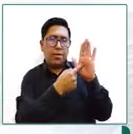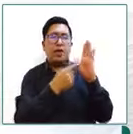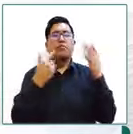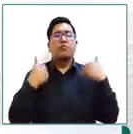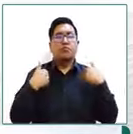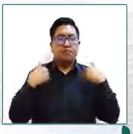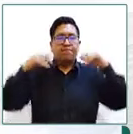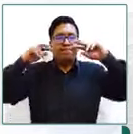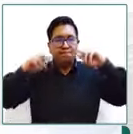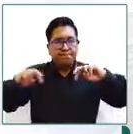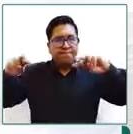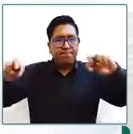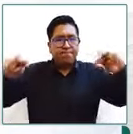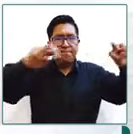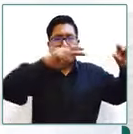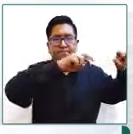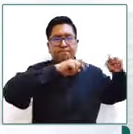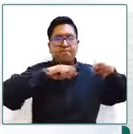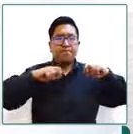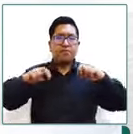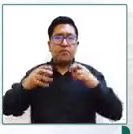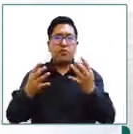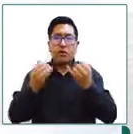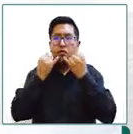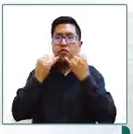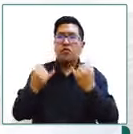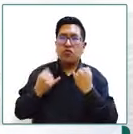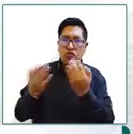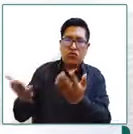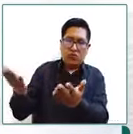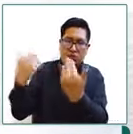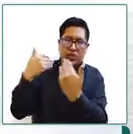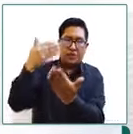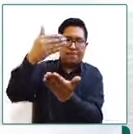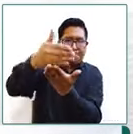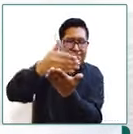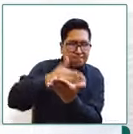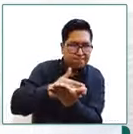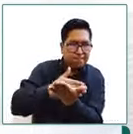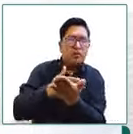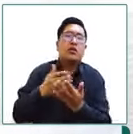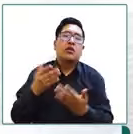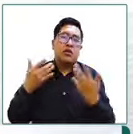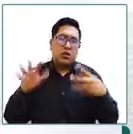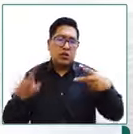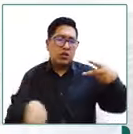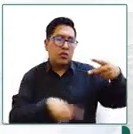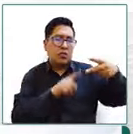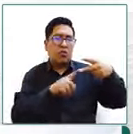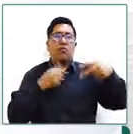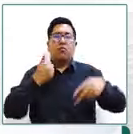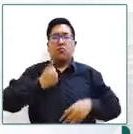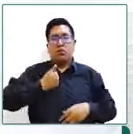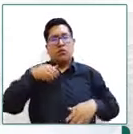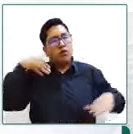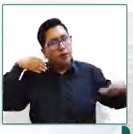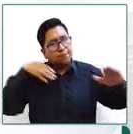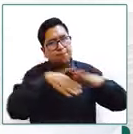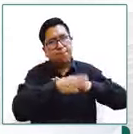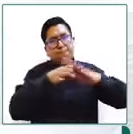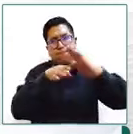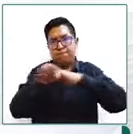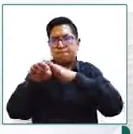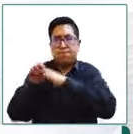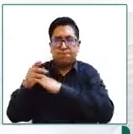de investigación que son los requerimientos de informe escrito a diferentes instituciones se han hecho verificaciones en